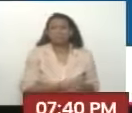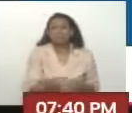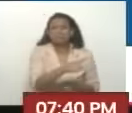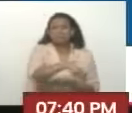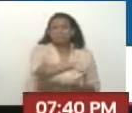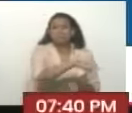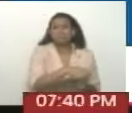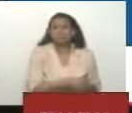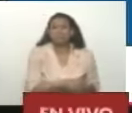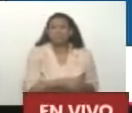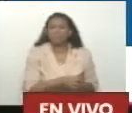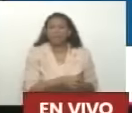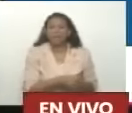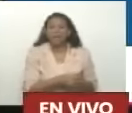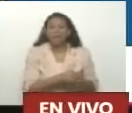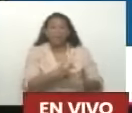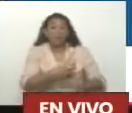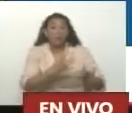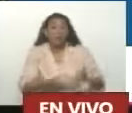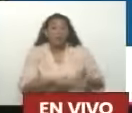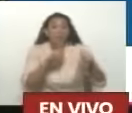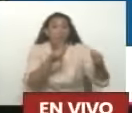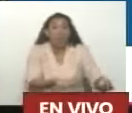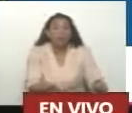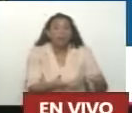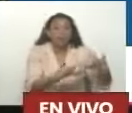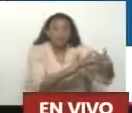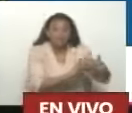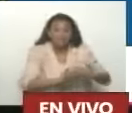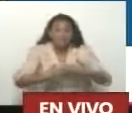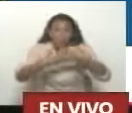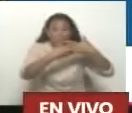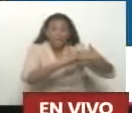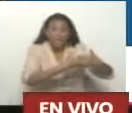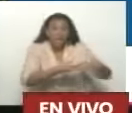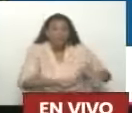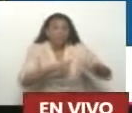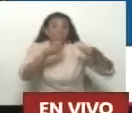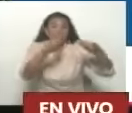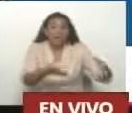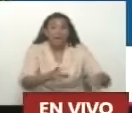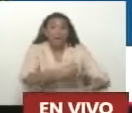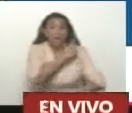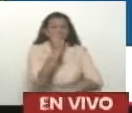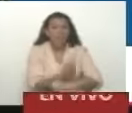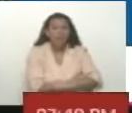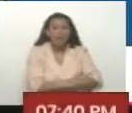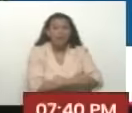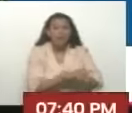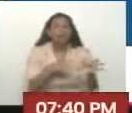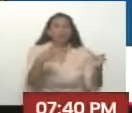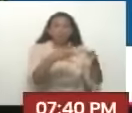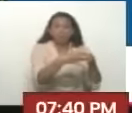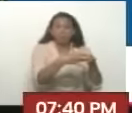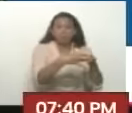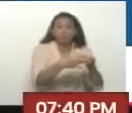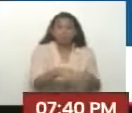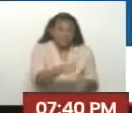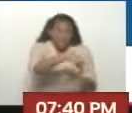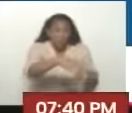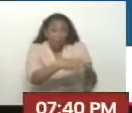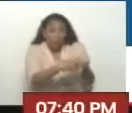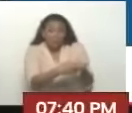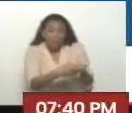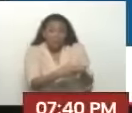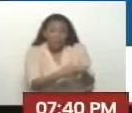Y le entregaron El mando Los Estados Unidos De Norteamérica Le entregó El mando De esa oposición De esa oposición